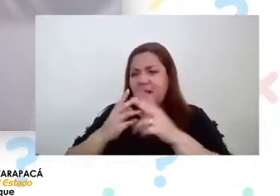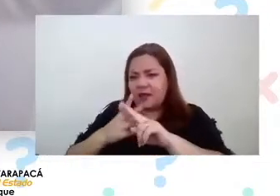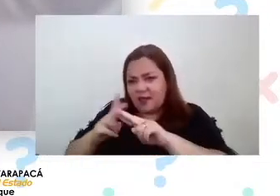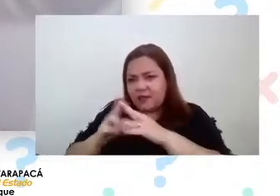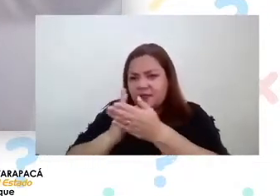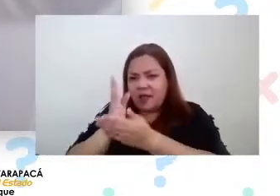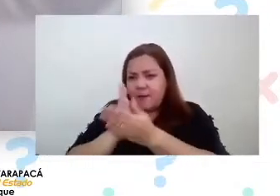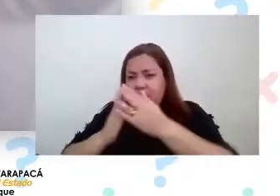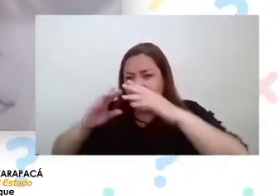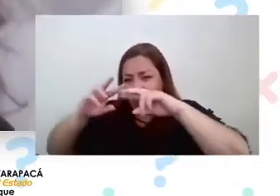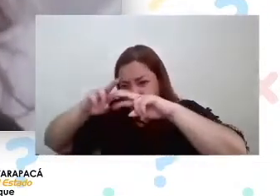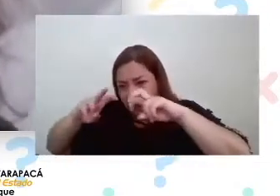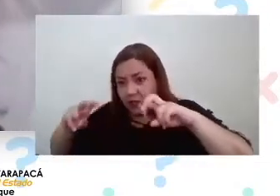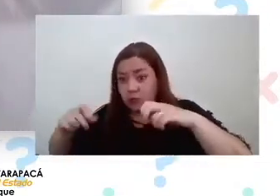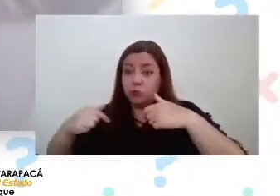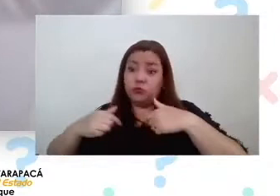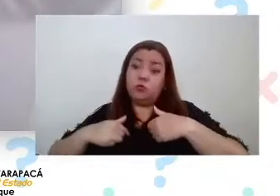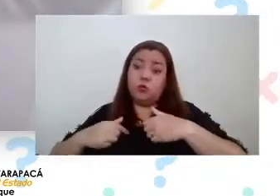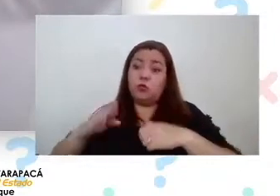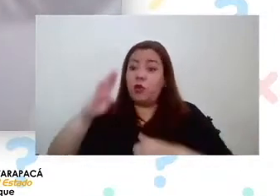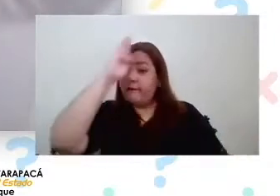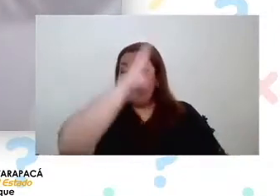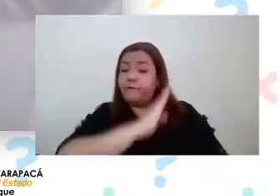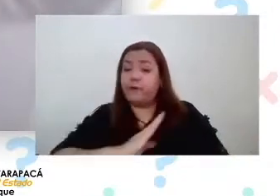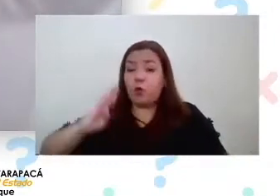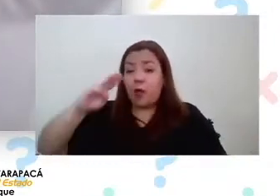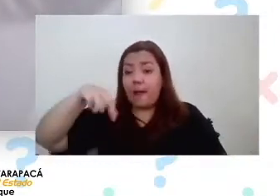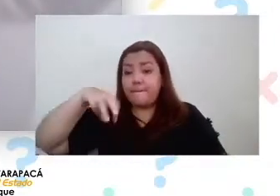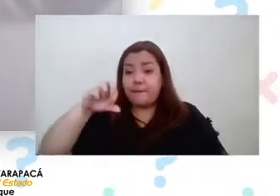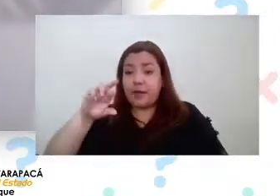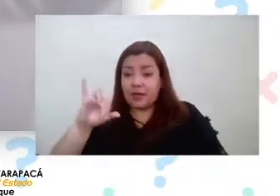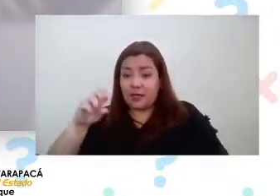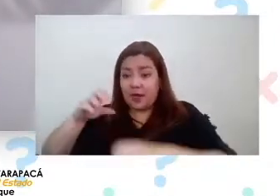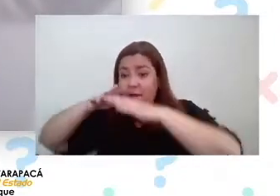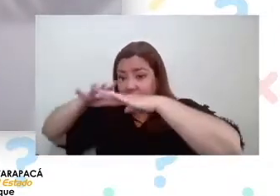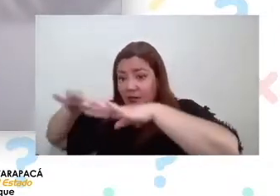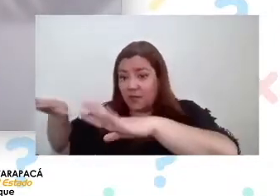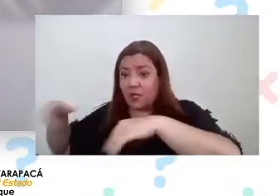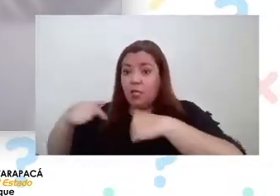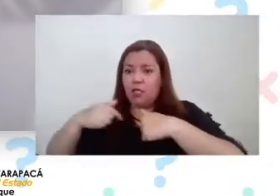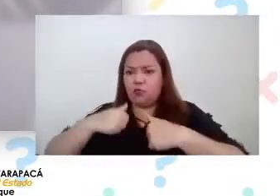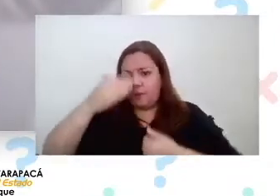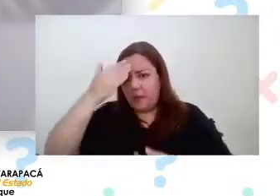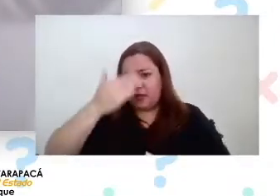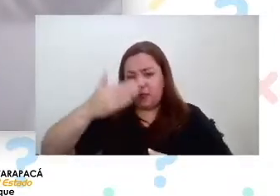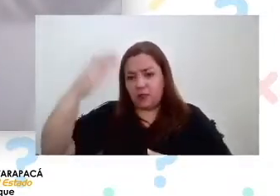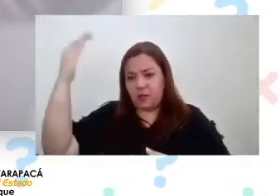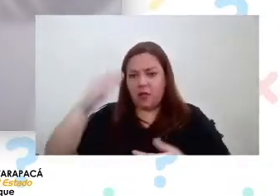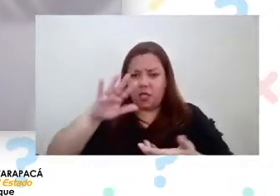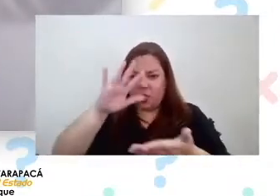bióloga marina por ejemplo hice un magíster en geografía y acá recibimos